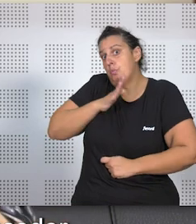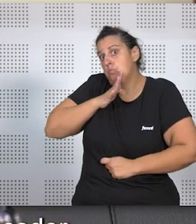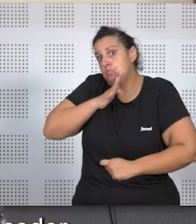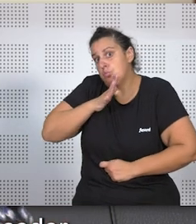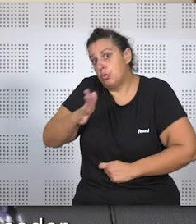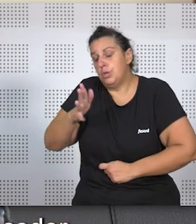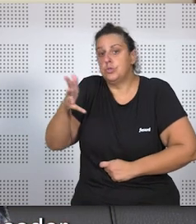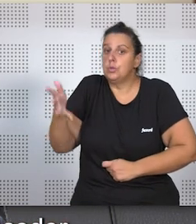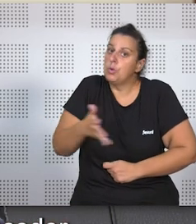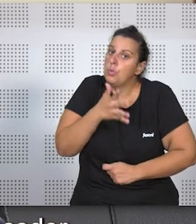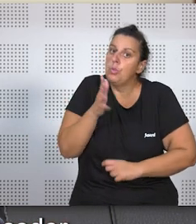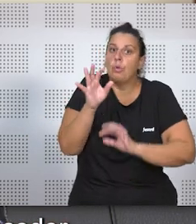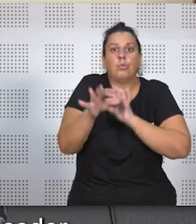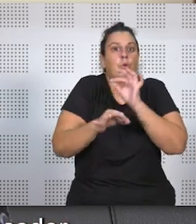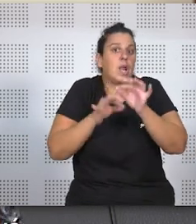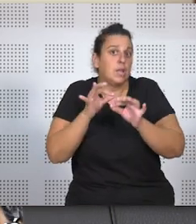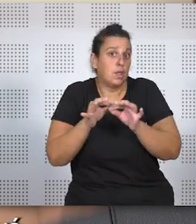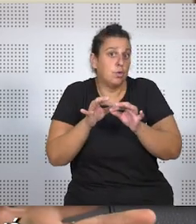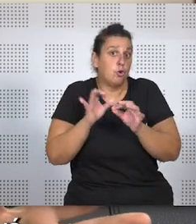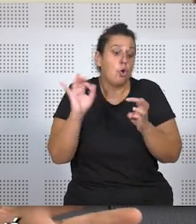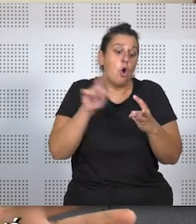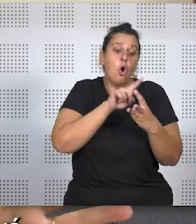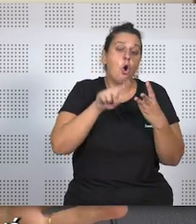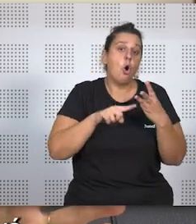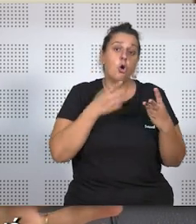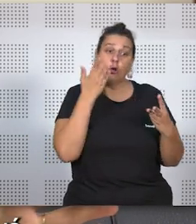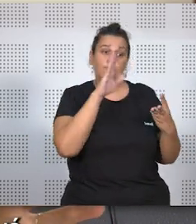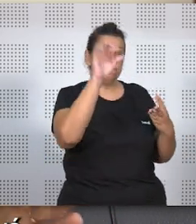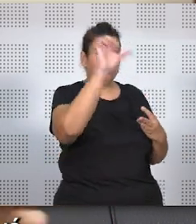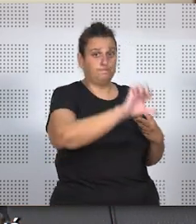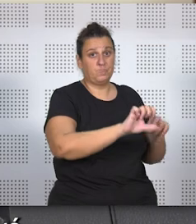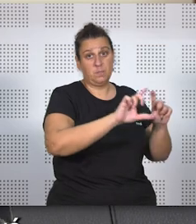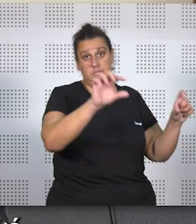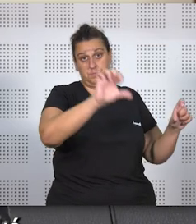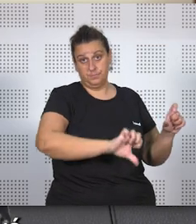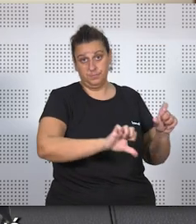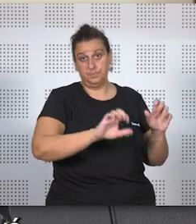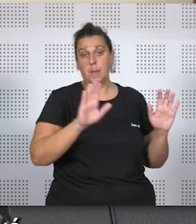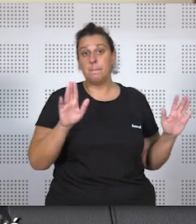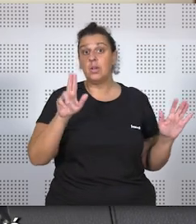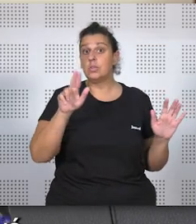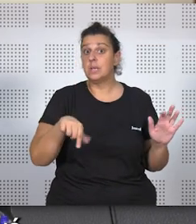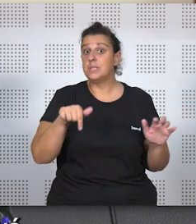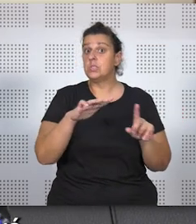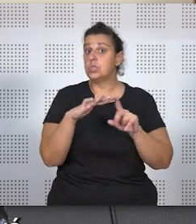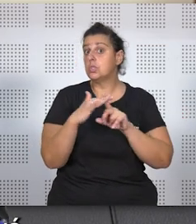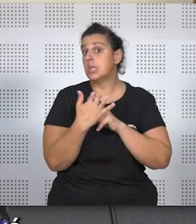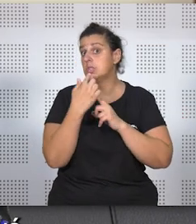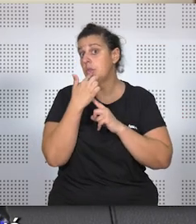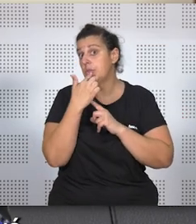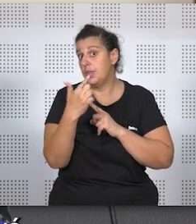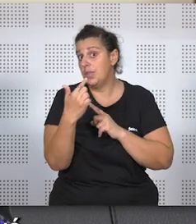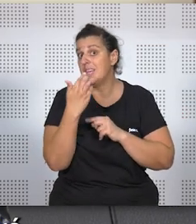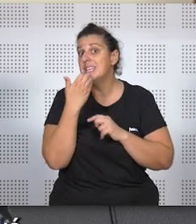productivas, organizativas, o bien que rechace mi solicitud. Pero también se prevé en estos casos que cuando la